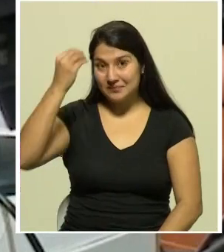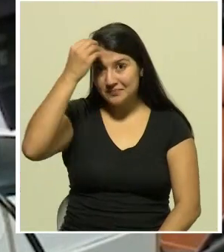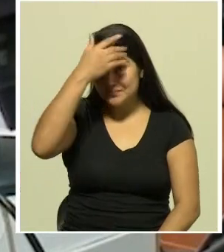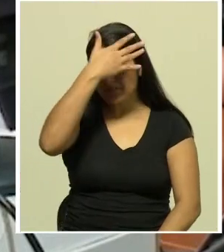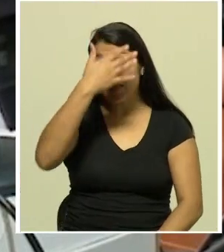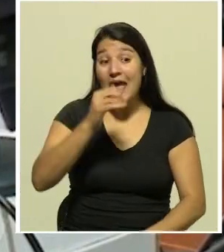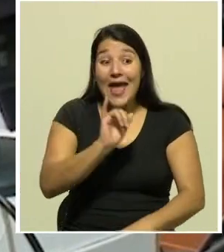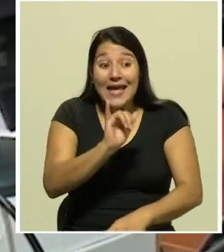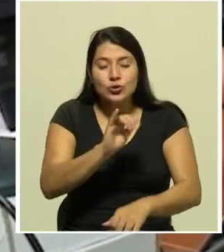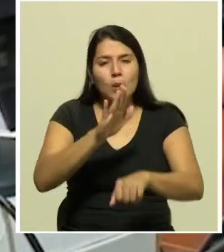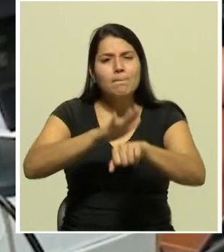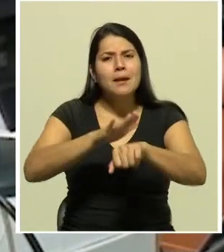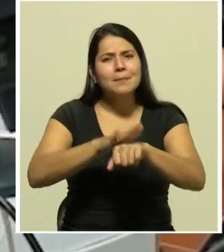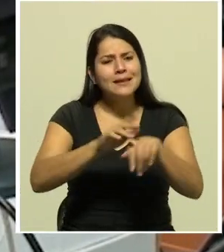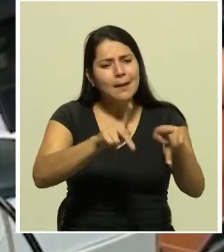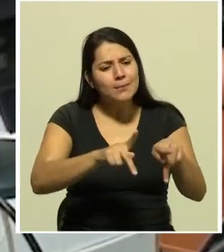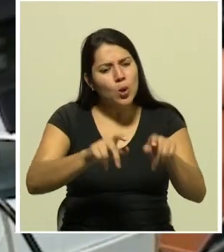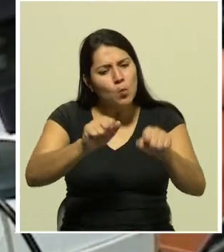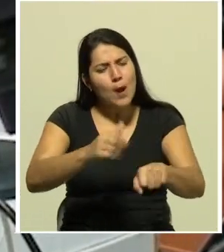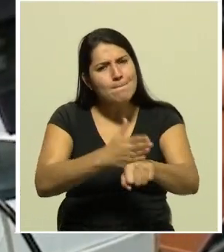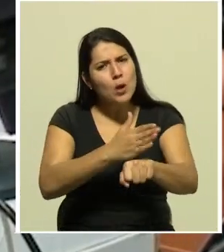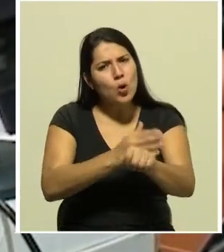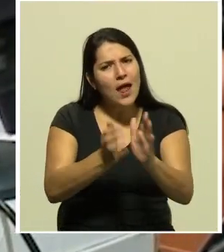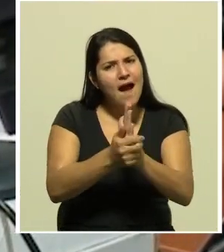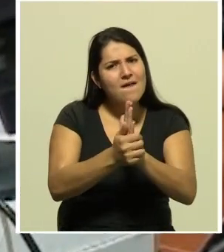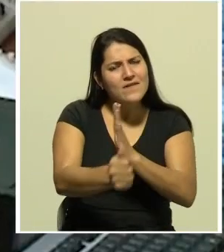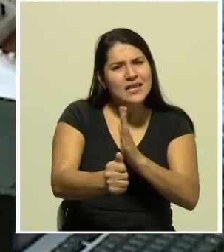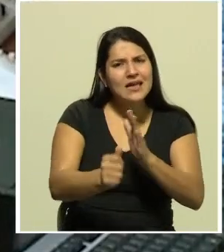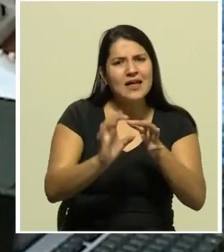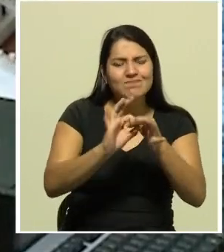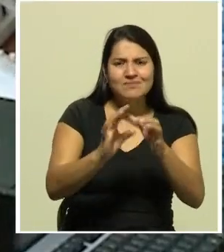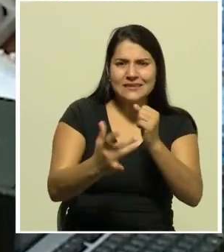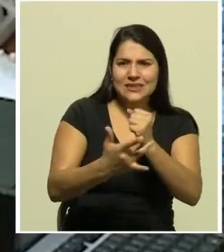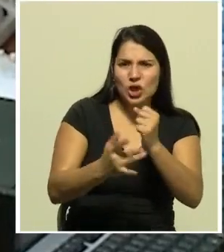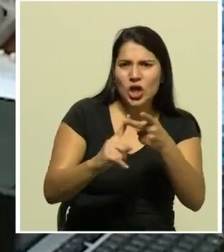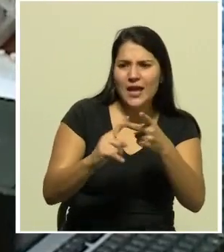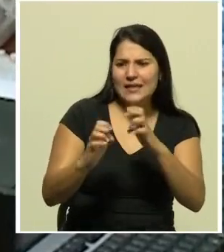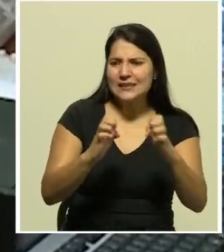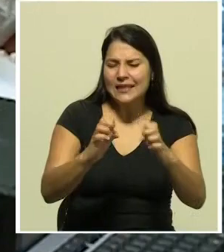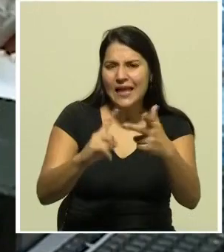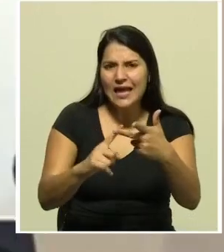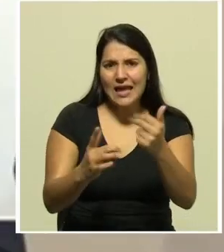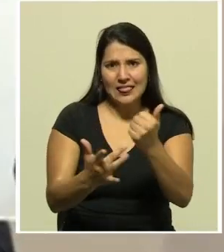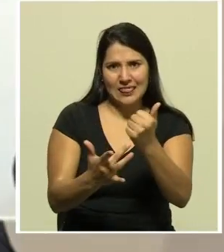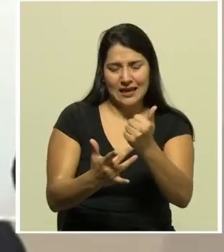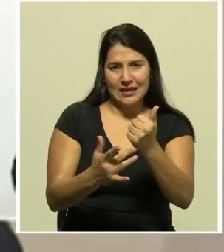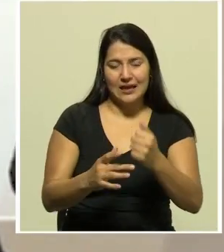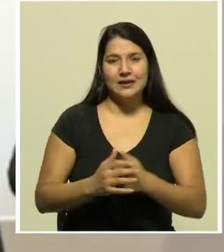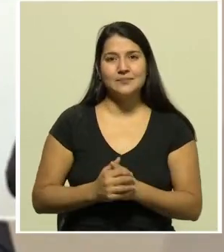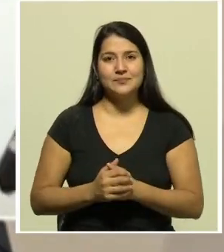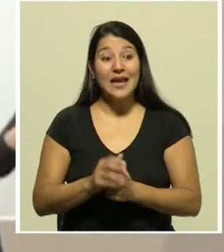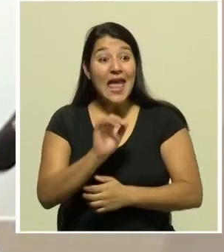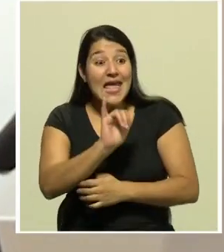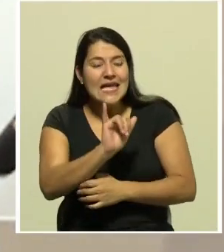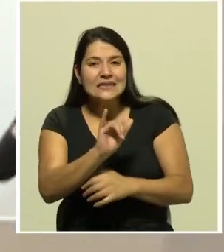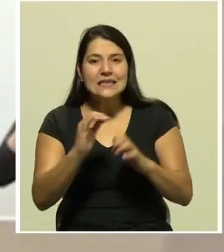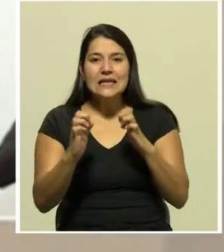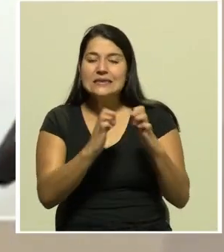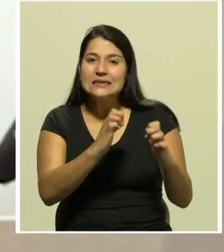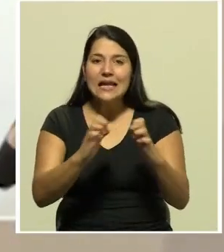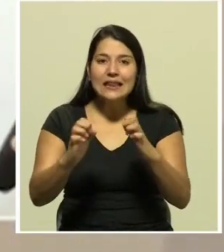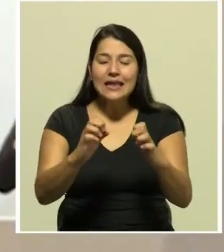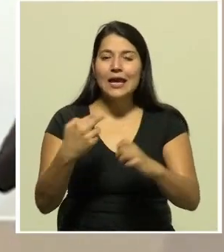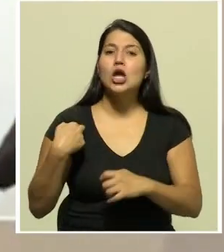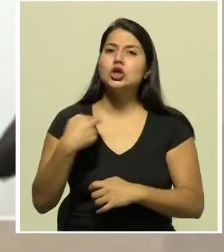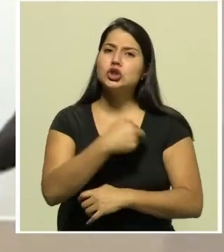personas mejorar sus habilidades digitales estratégicas y técnicas para fortalecer su perfil Es una de las estrategias que tenemos